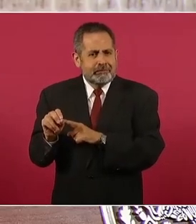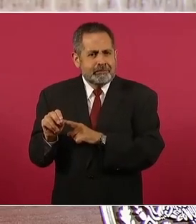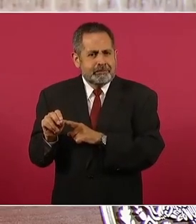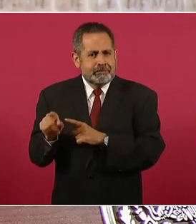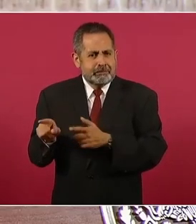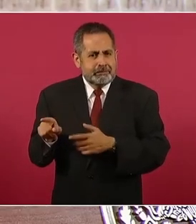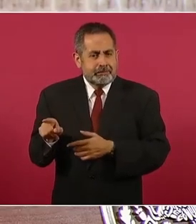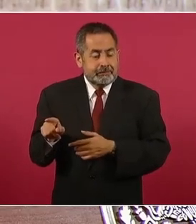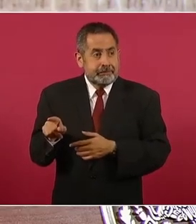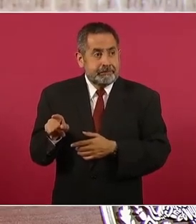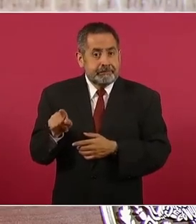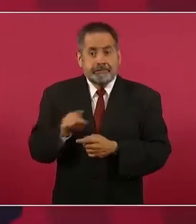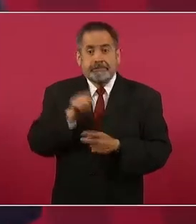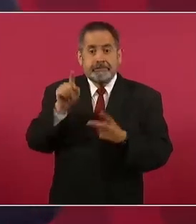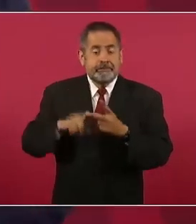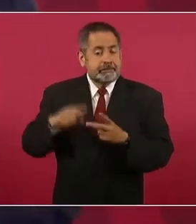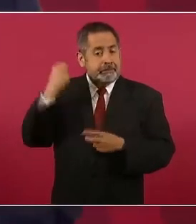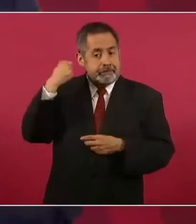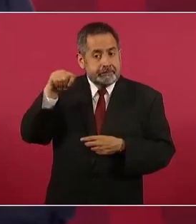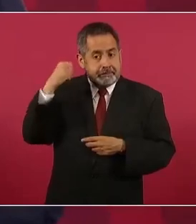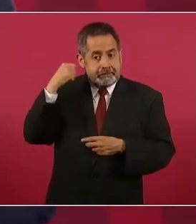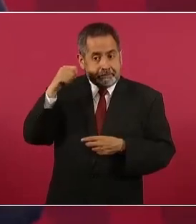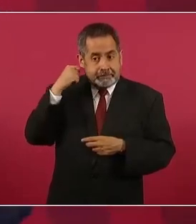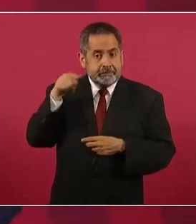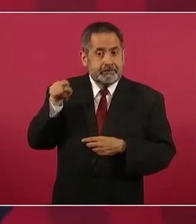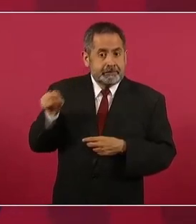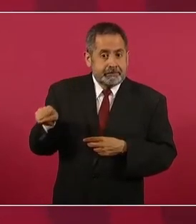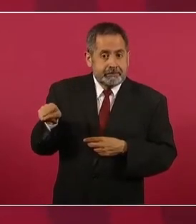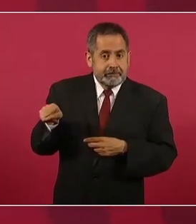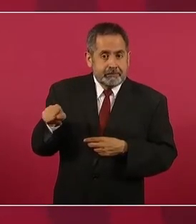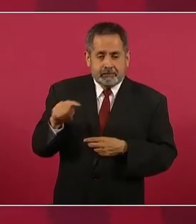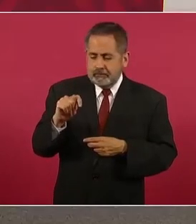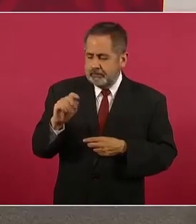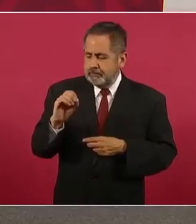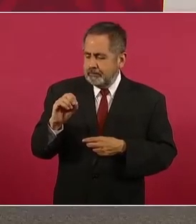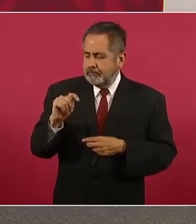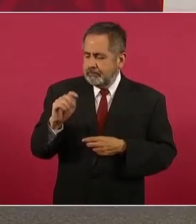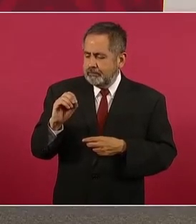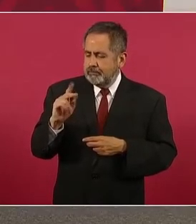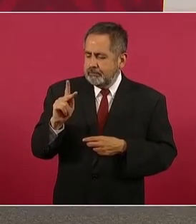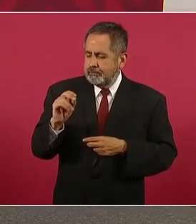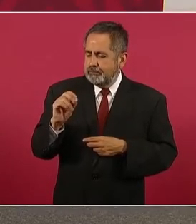Y en Tabasco, totoposte.